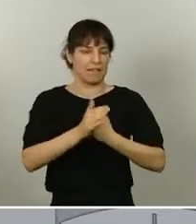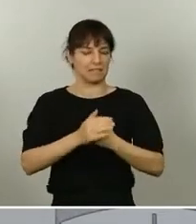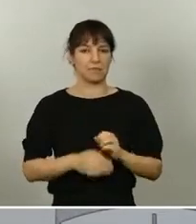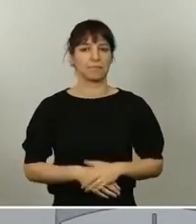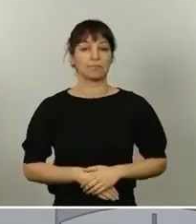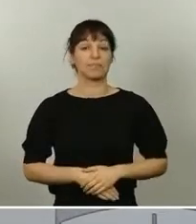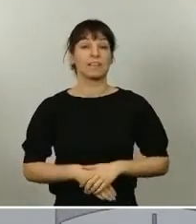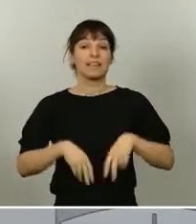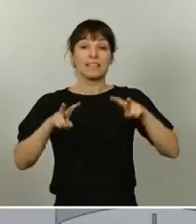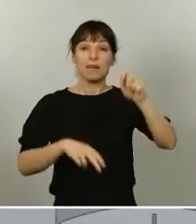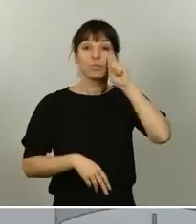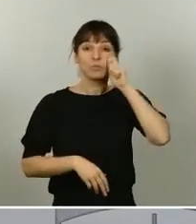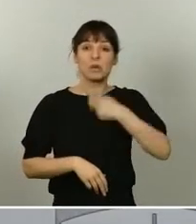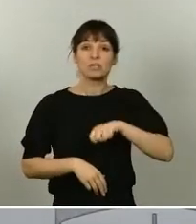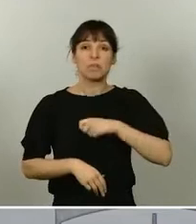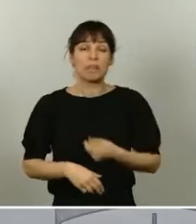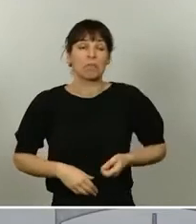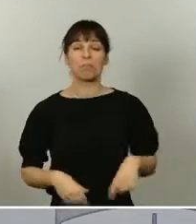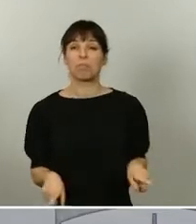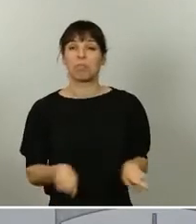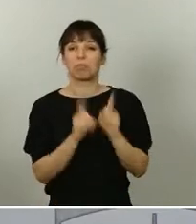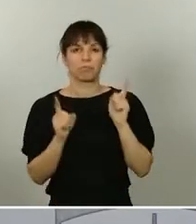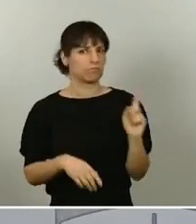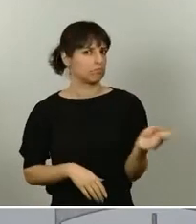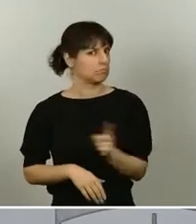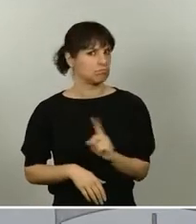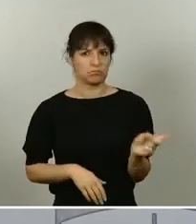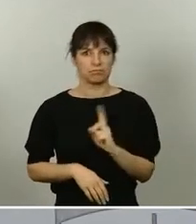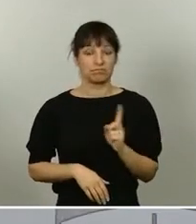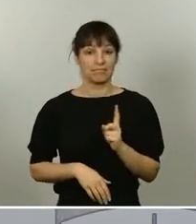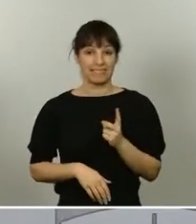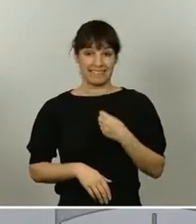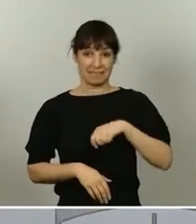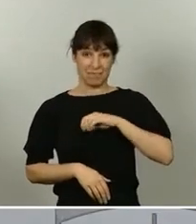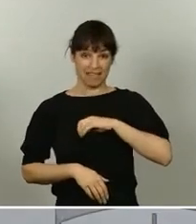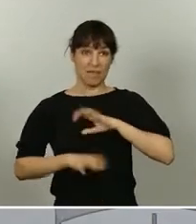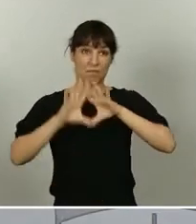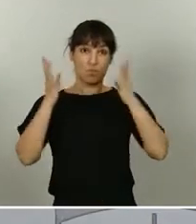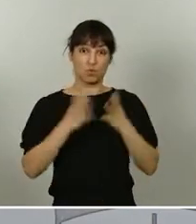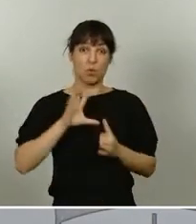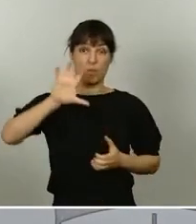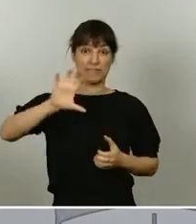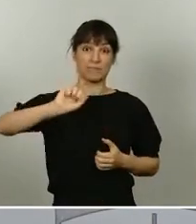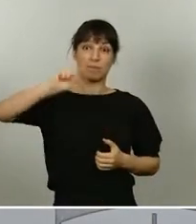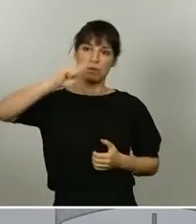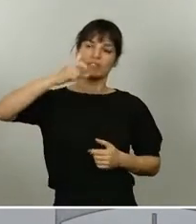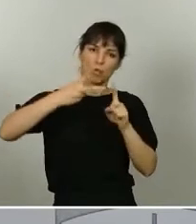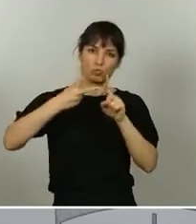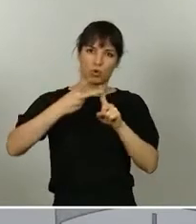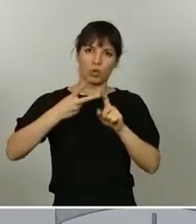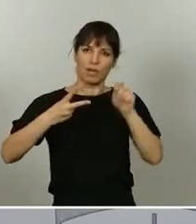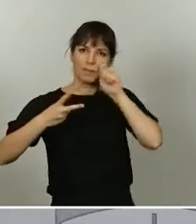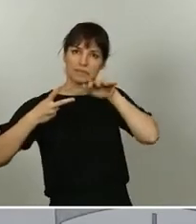ni en cantidad ni en calidad. Somos el segundo país del mundo por número de visitantes y por gasto turístico y lideramos desde hace